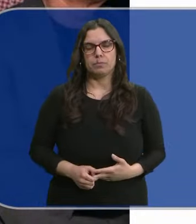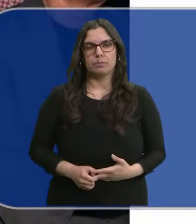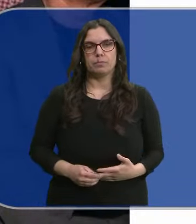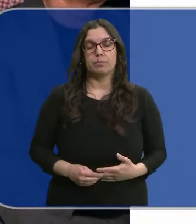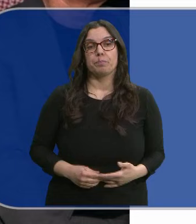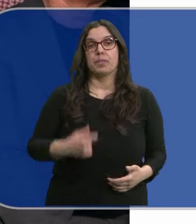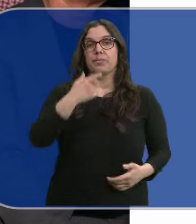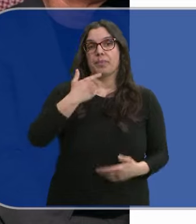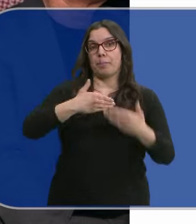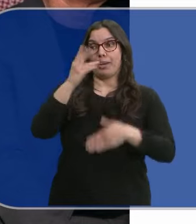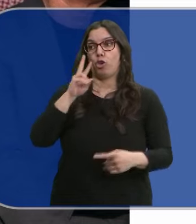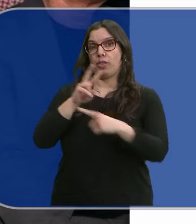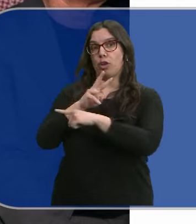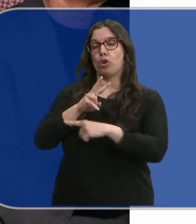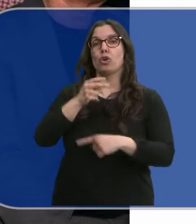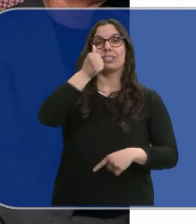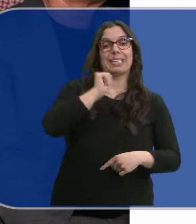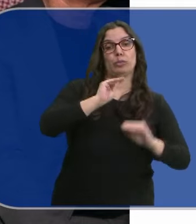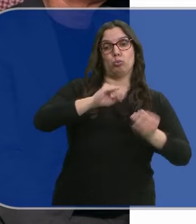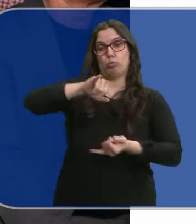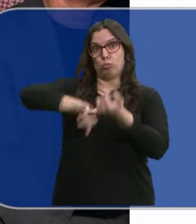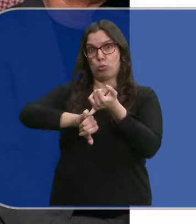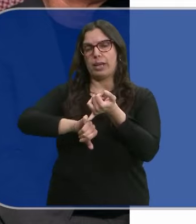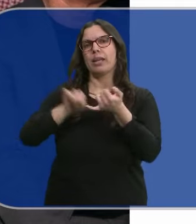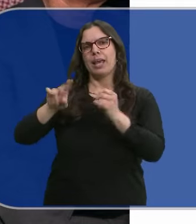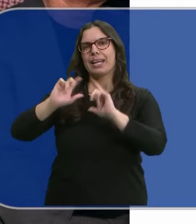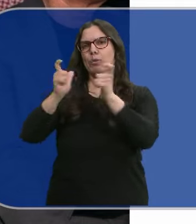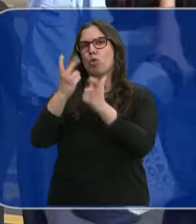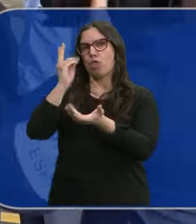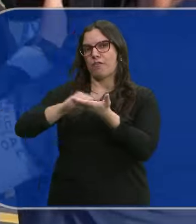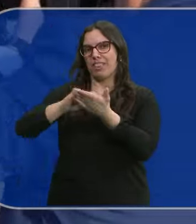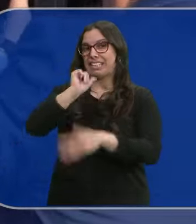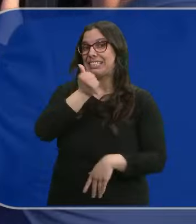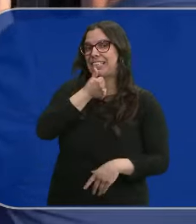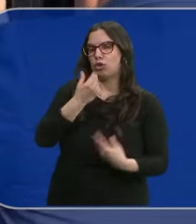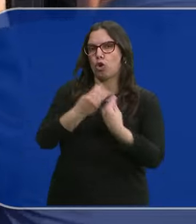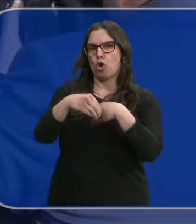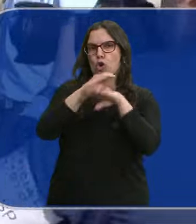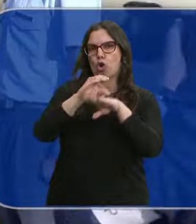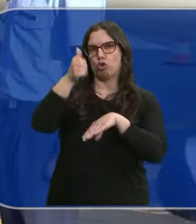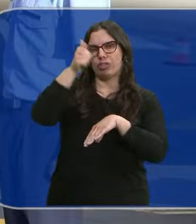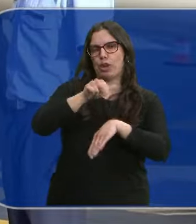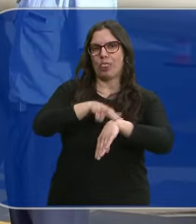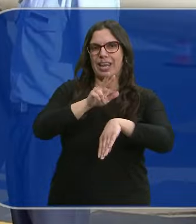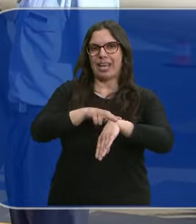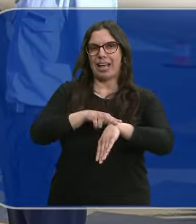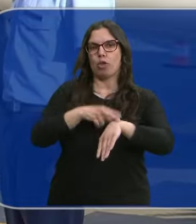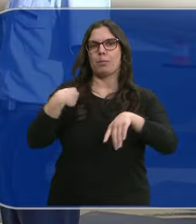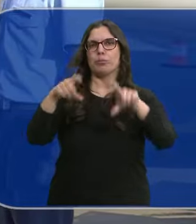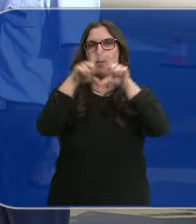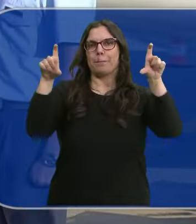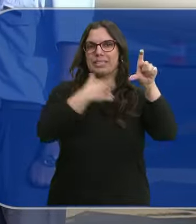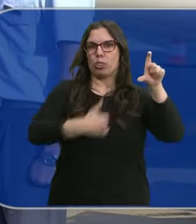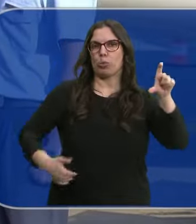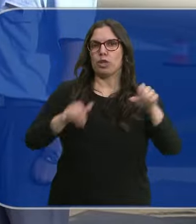Y según el confidencial, la esposa de Pedro Sánchez, Begoña Gómez, se reunió dos veces en secreto con el consejero delegado de Globalia, propietario de Air